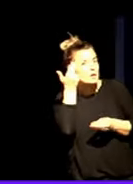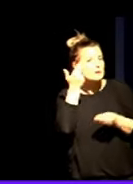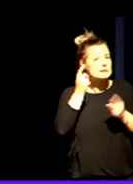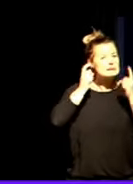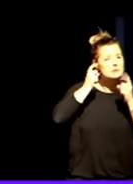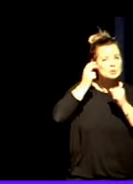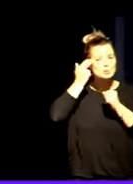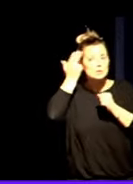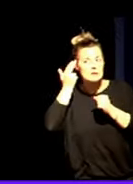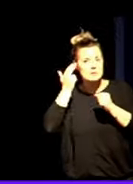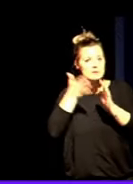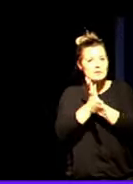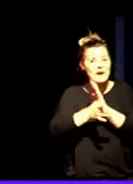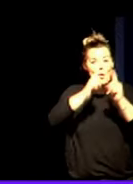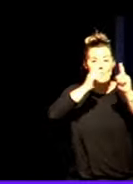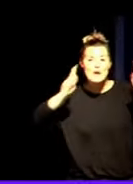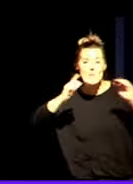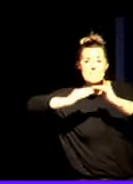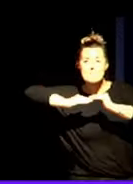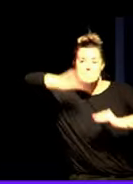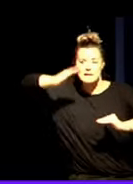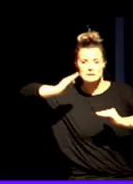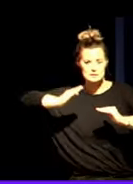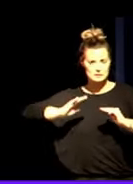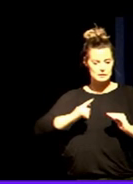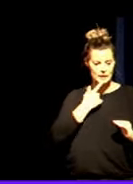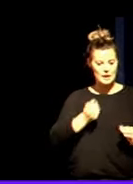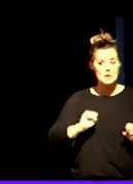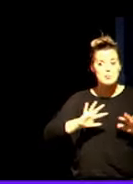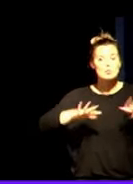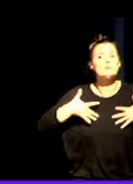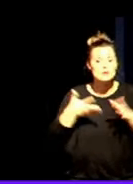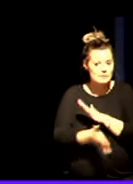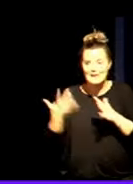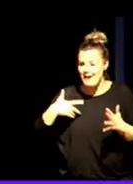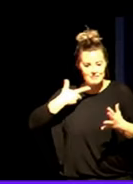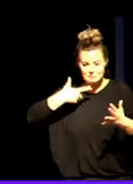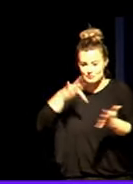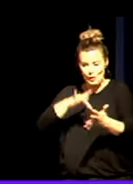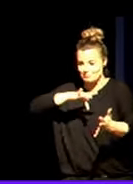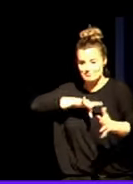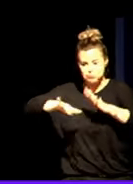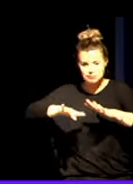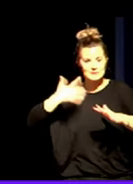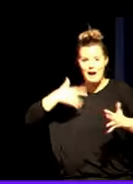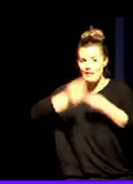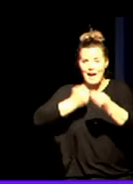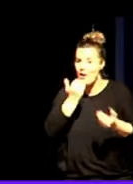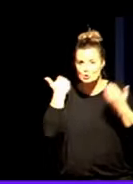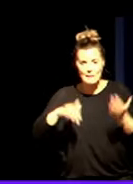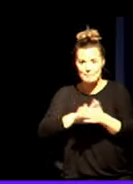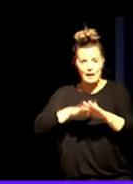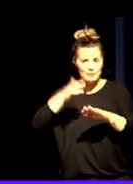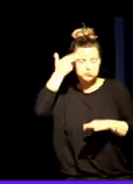es mayor a un año lo que fue impulsivo fue el paso al acto el hacer algo muchas veces en el contexto de una